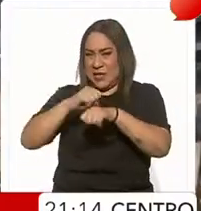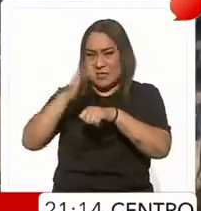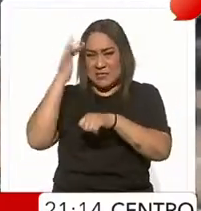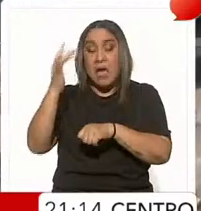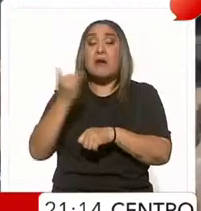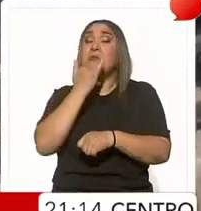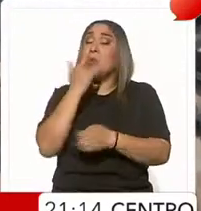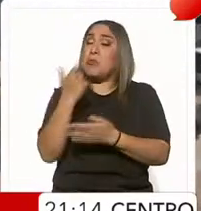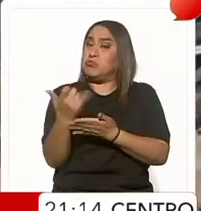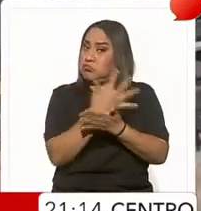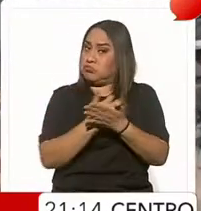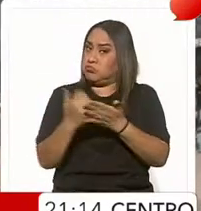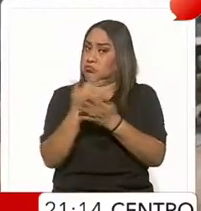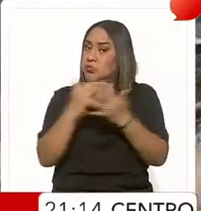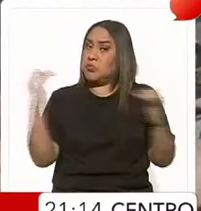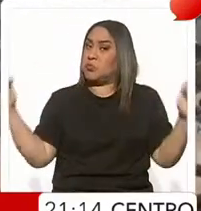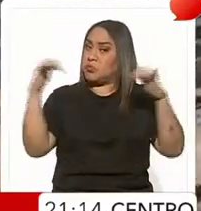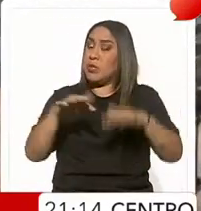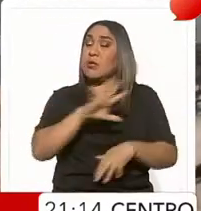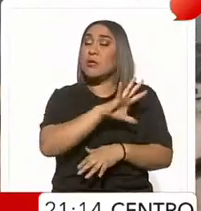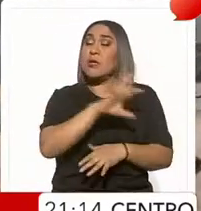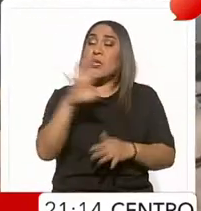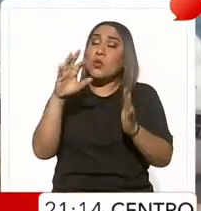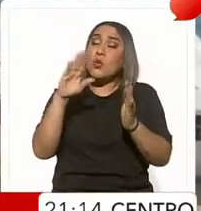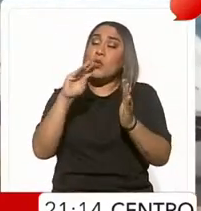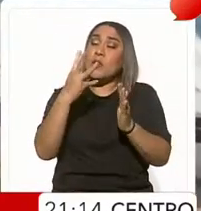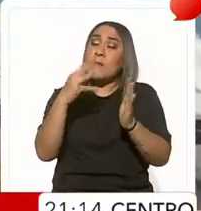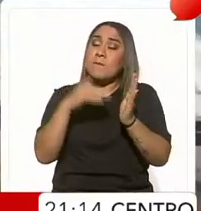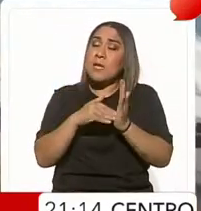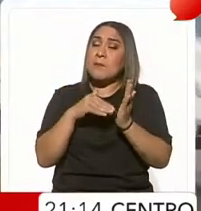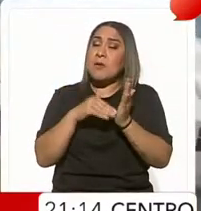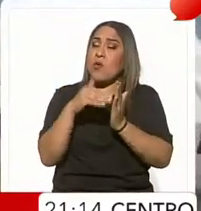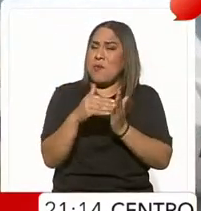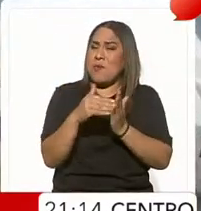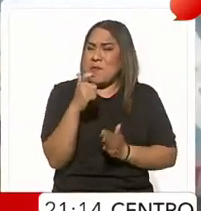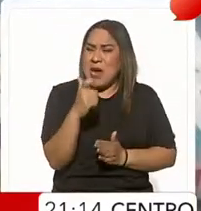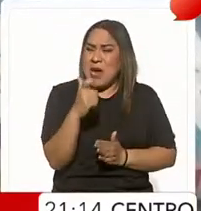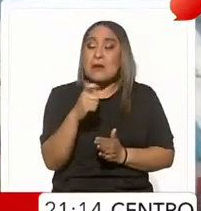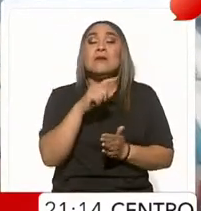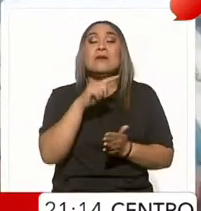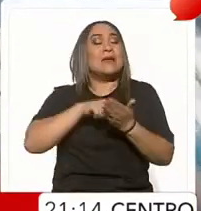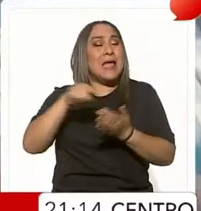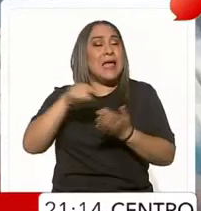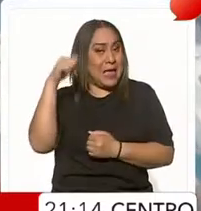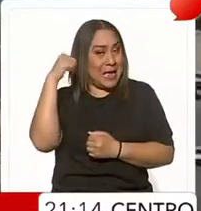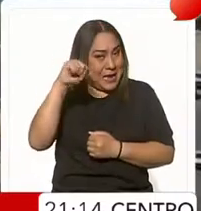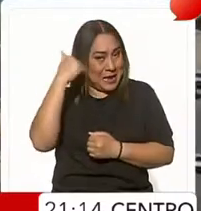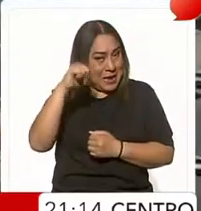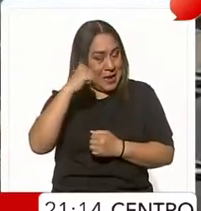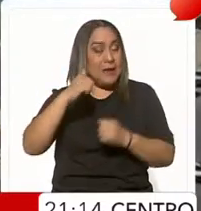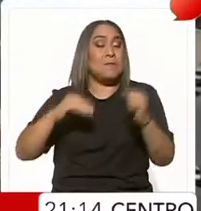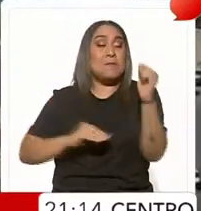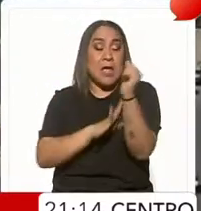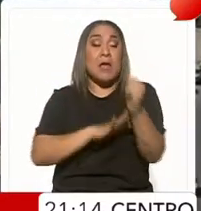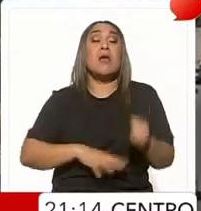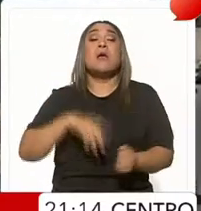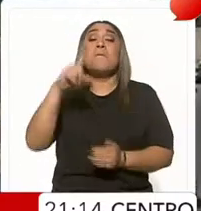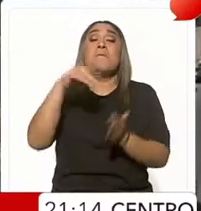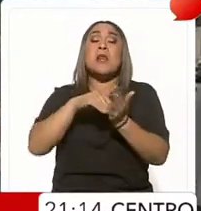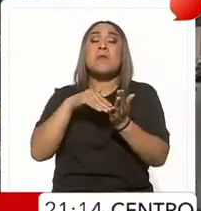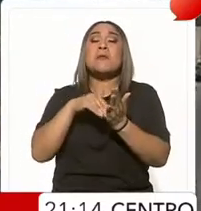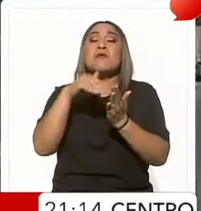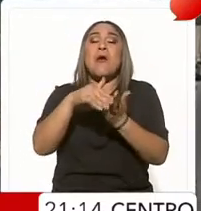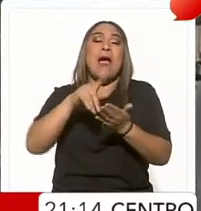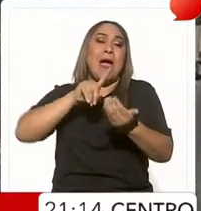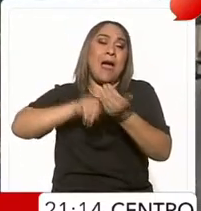derrama económica de 593 millones de pesos solo en el puerto de Acapulco y más de mil millones en